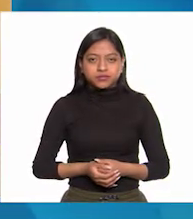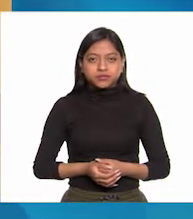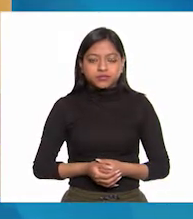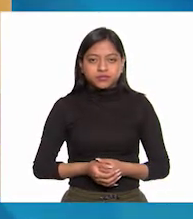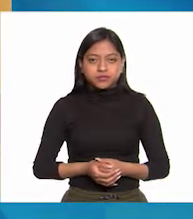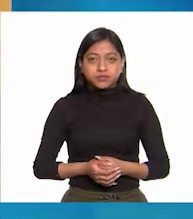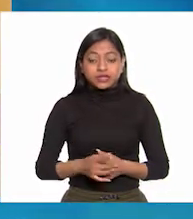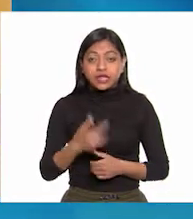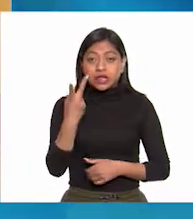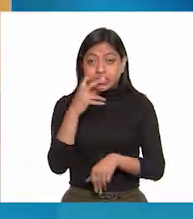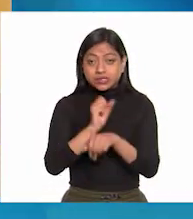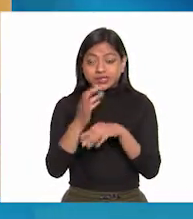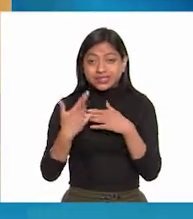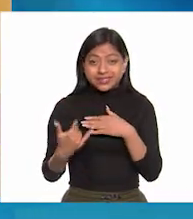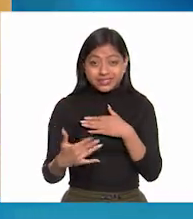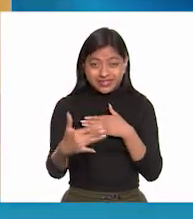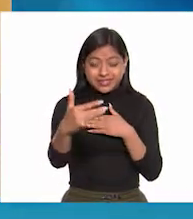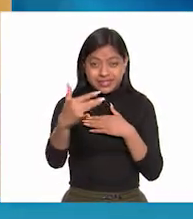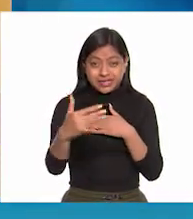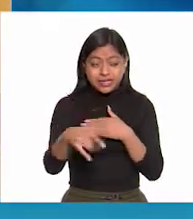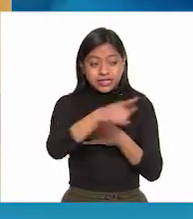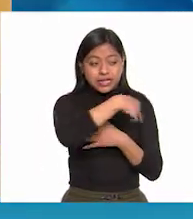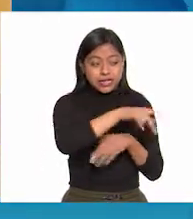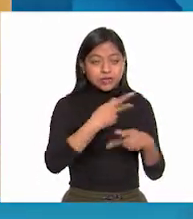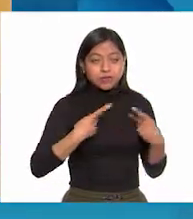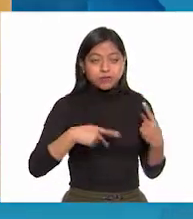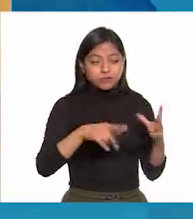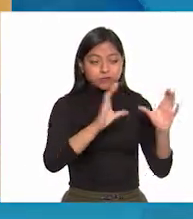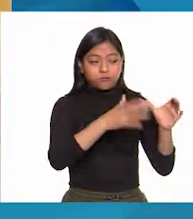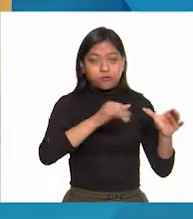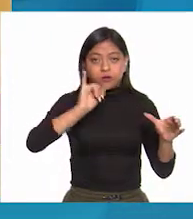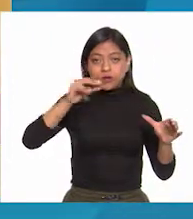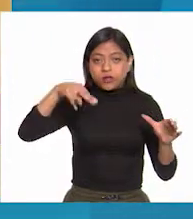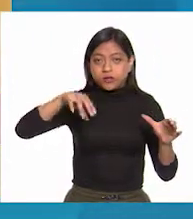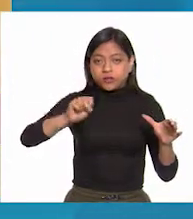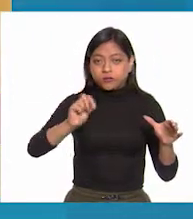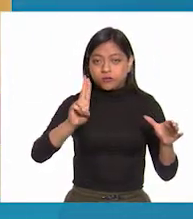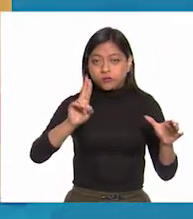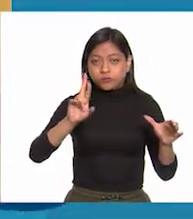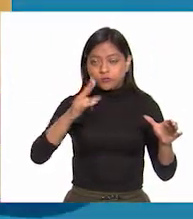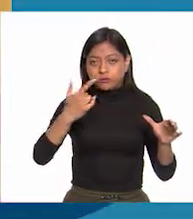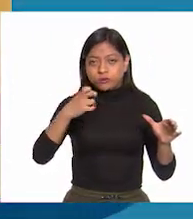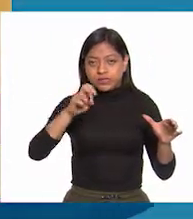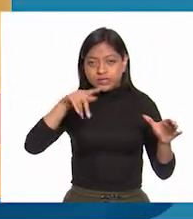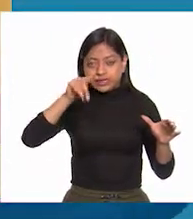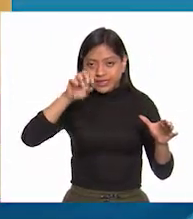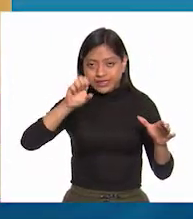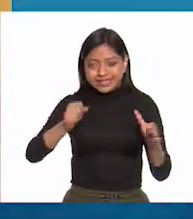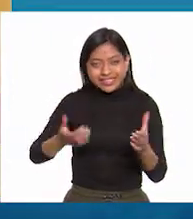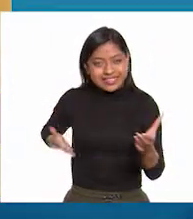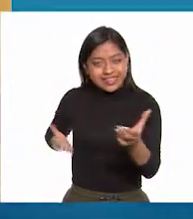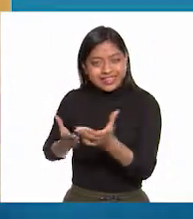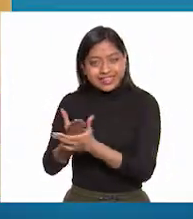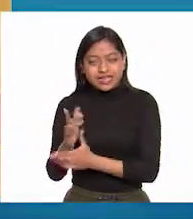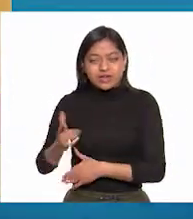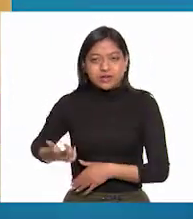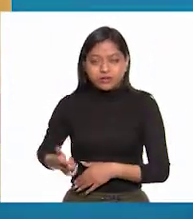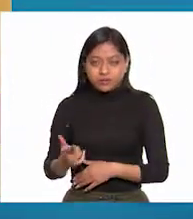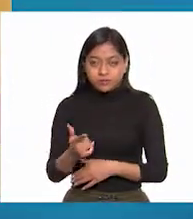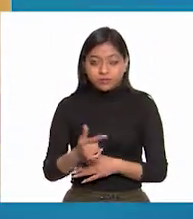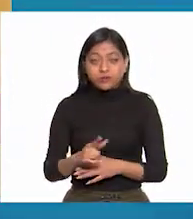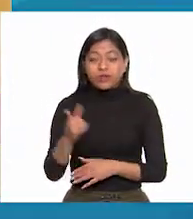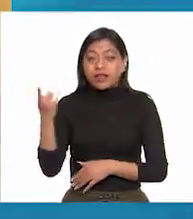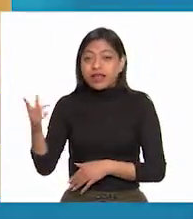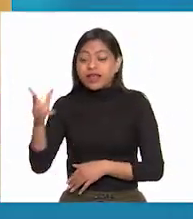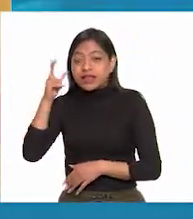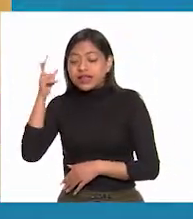Dos semanas más tarde, los insurgentes entraban a la rica ciudad de Guanajuato. Hidalgo pidió al intendente Juan